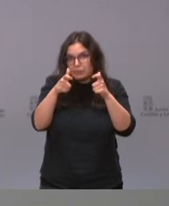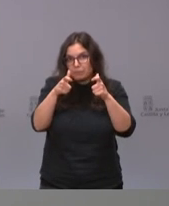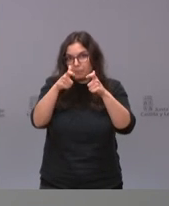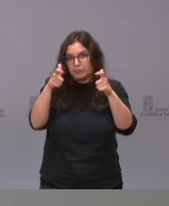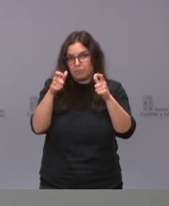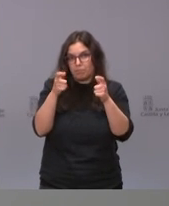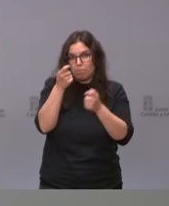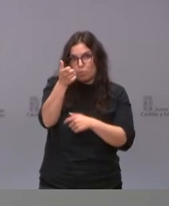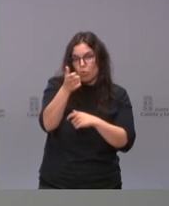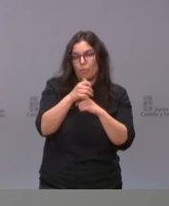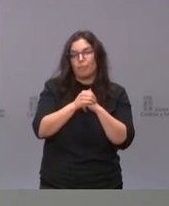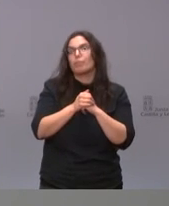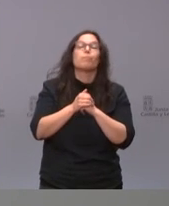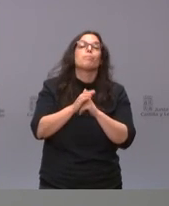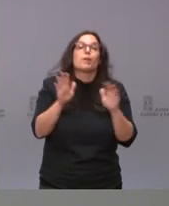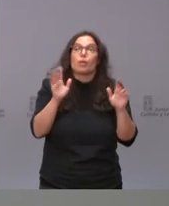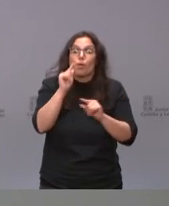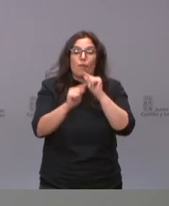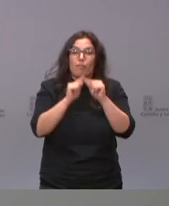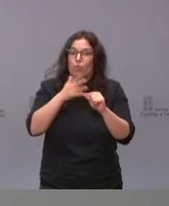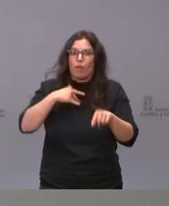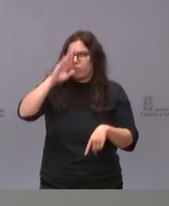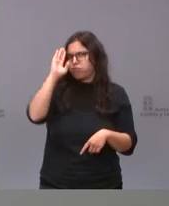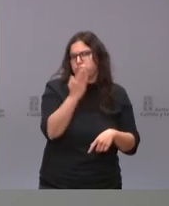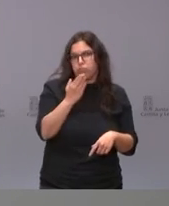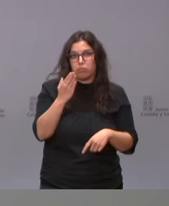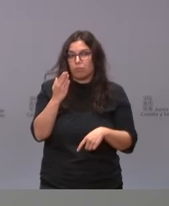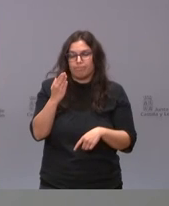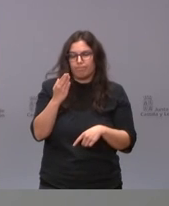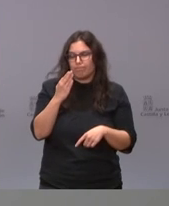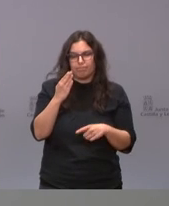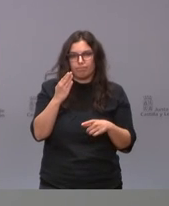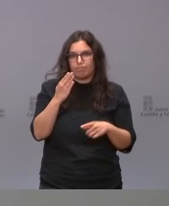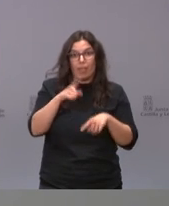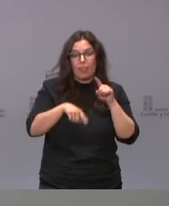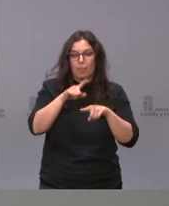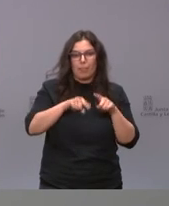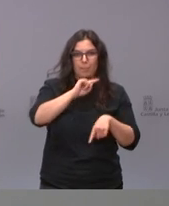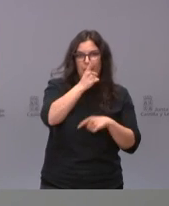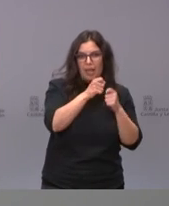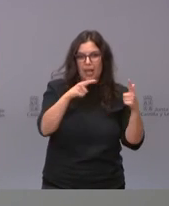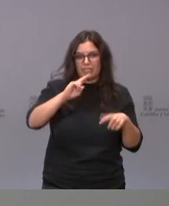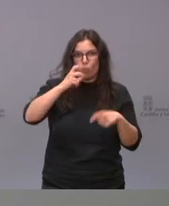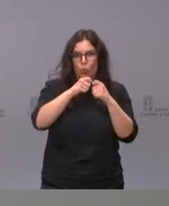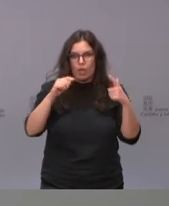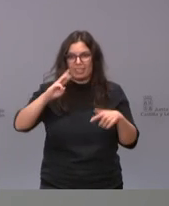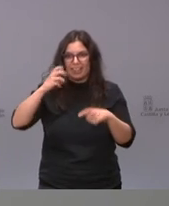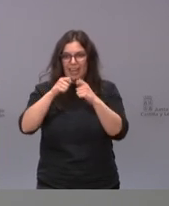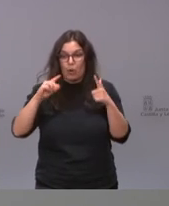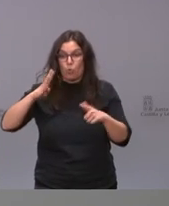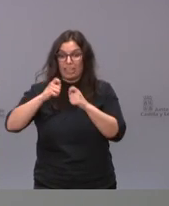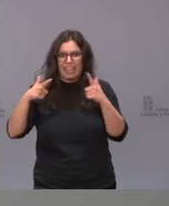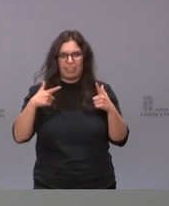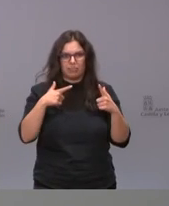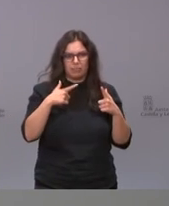este virus es muy es muy traicionero se ha comportado de manera muy distinta en la primera en la segunda en la tercera y probablemente en